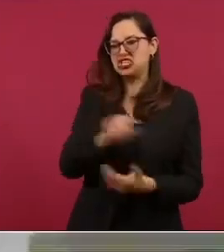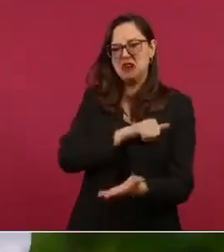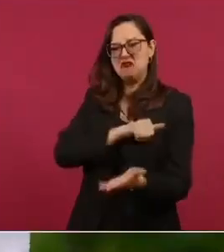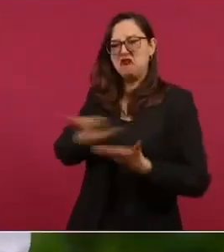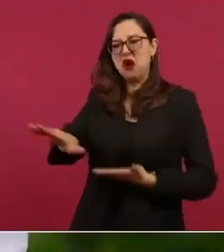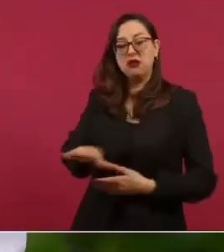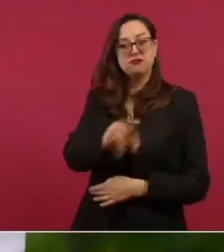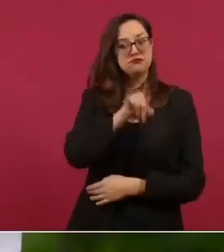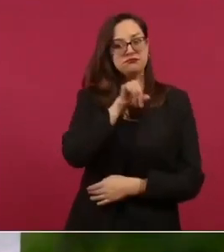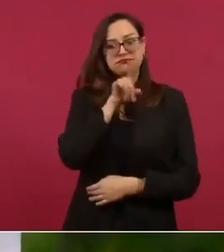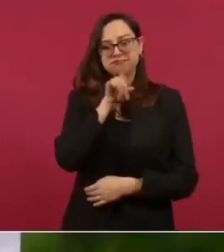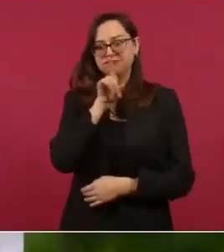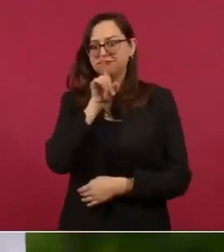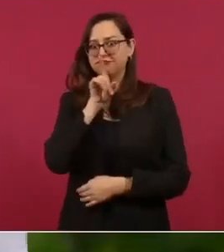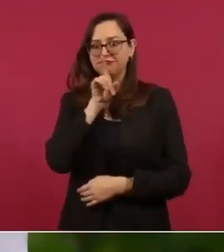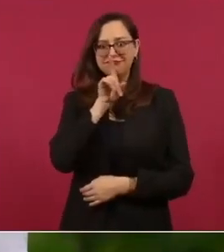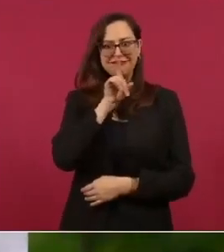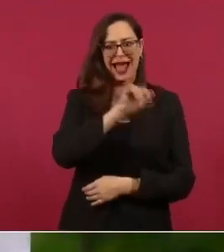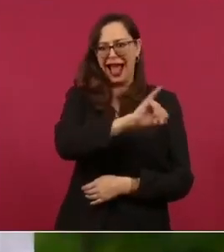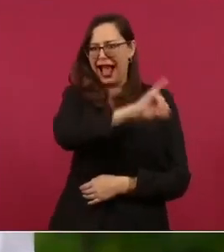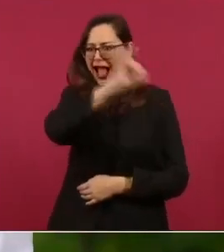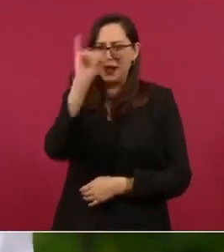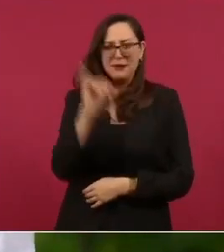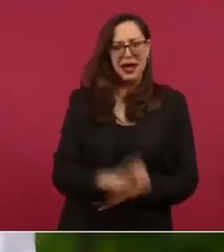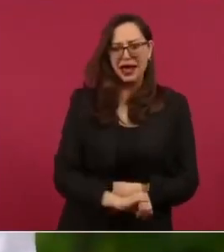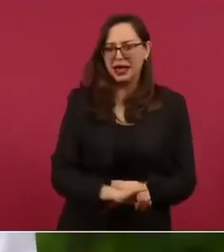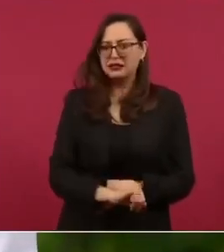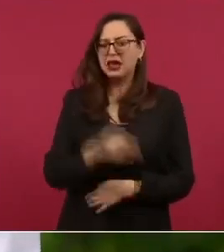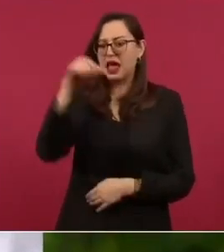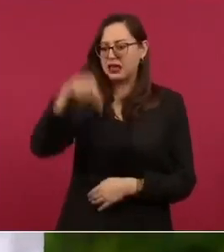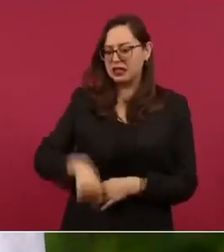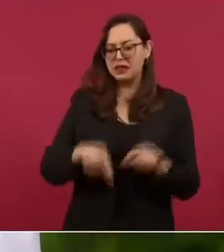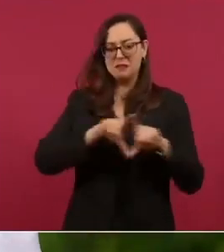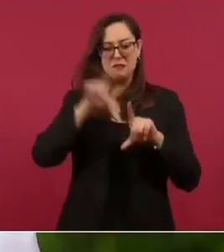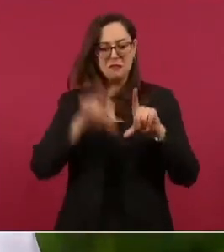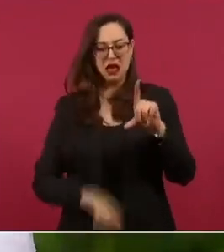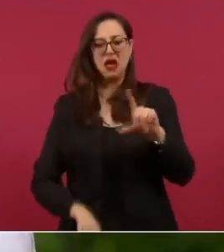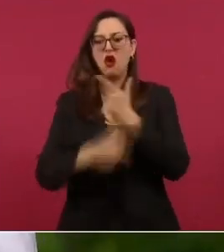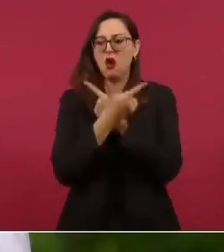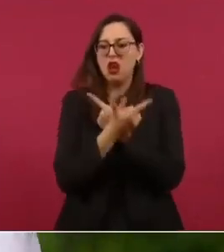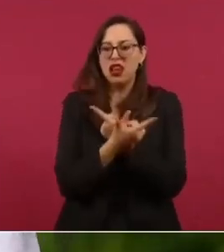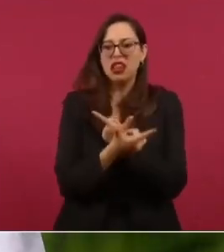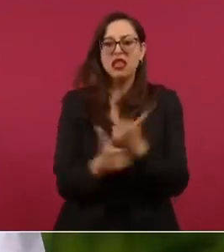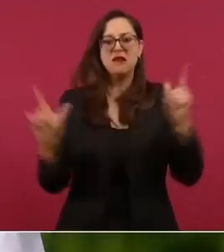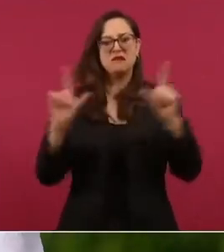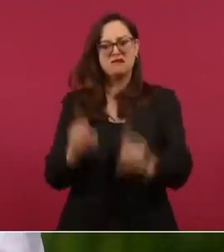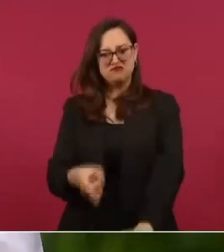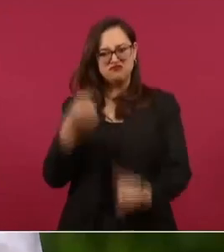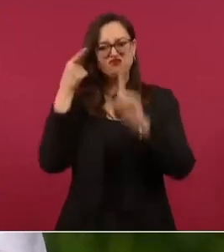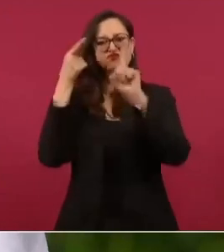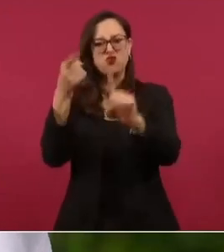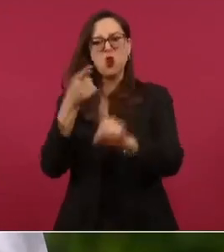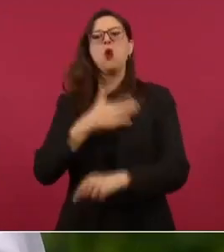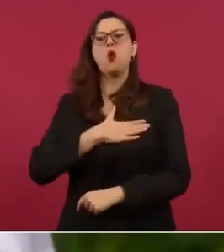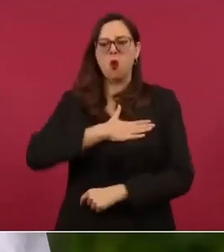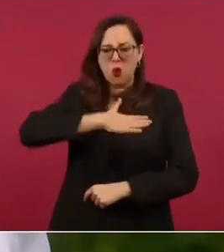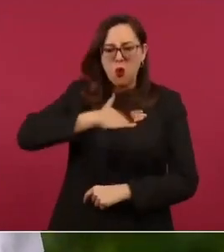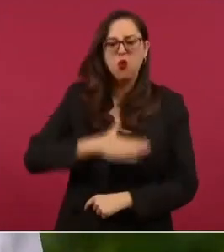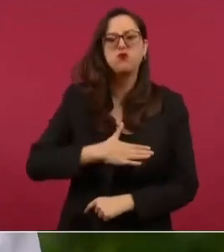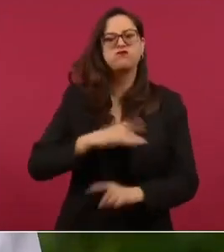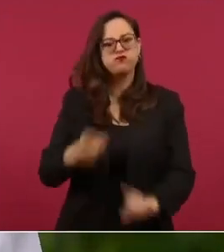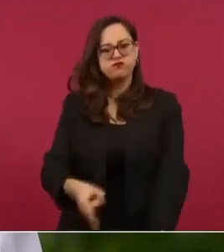un país de libertades y tenemos vocación de justicia y vocación